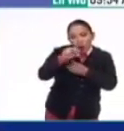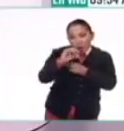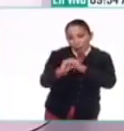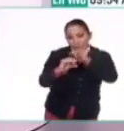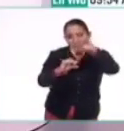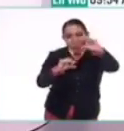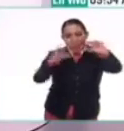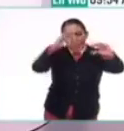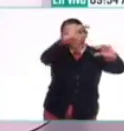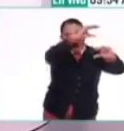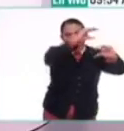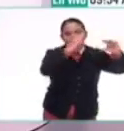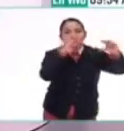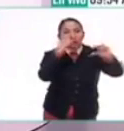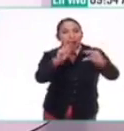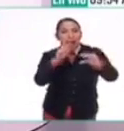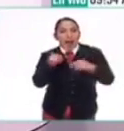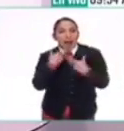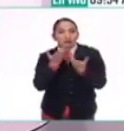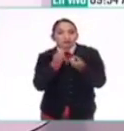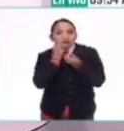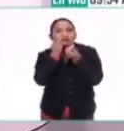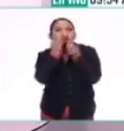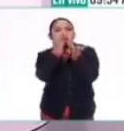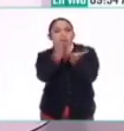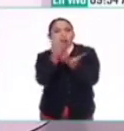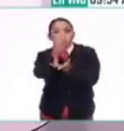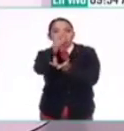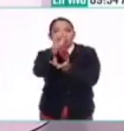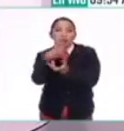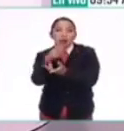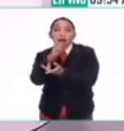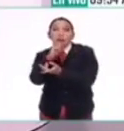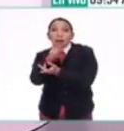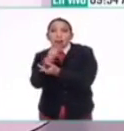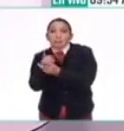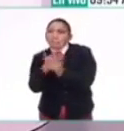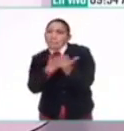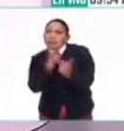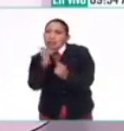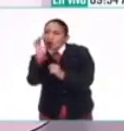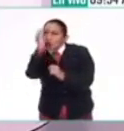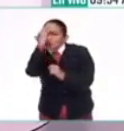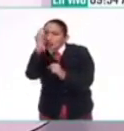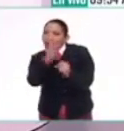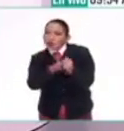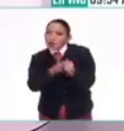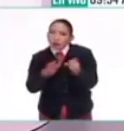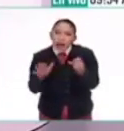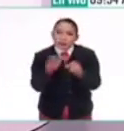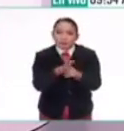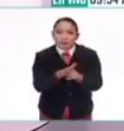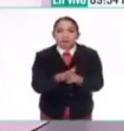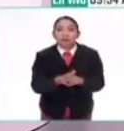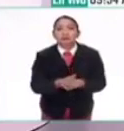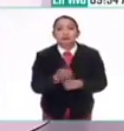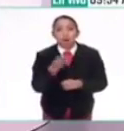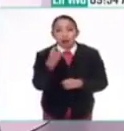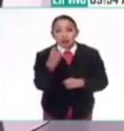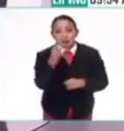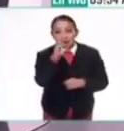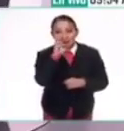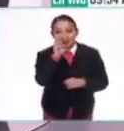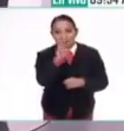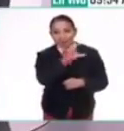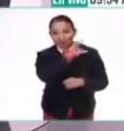para no nada más rendir un ritual, sino para también empezar a interpretar y conocer la naturaleza. Justamente estamos